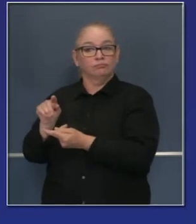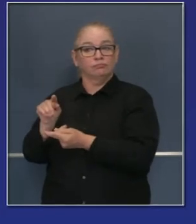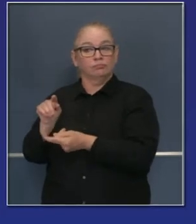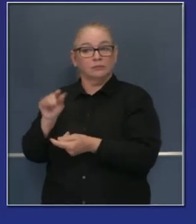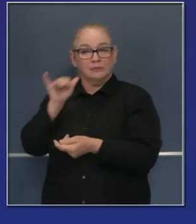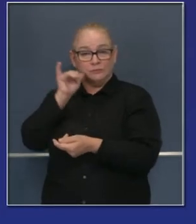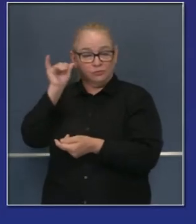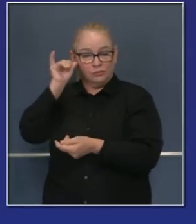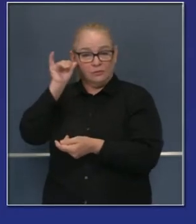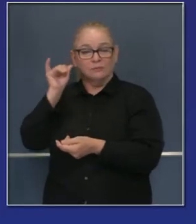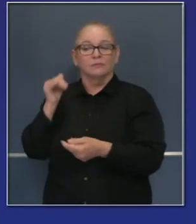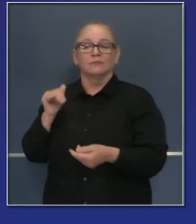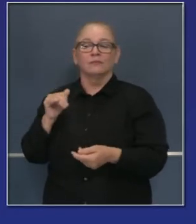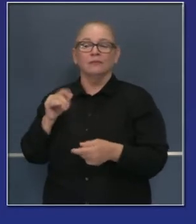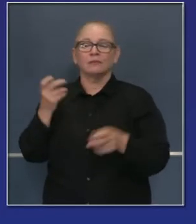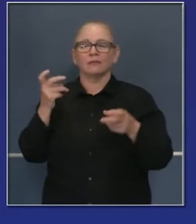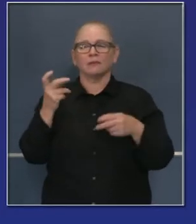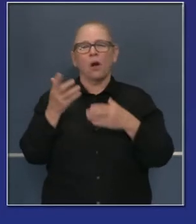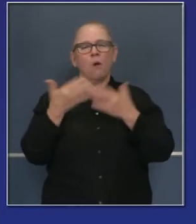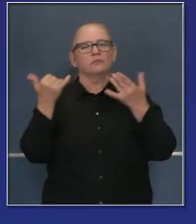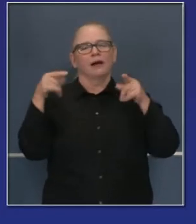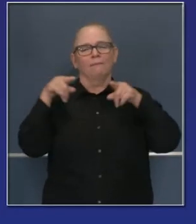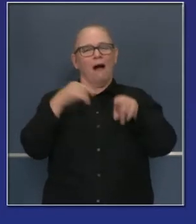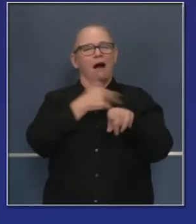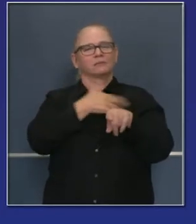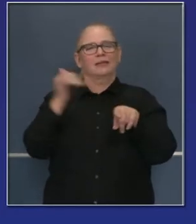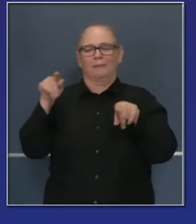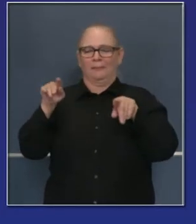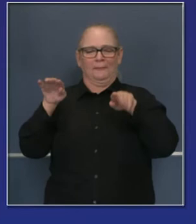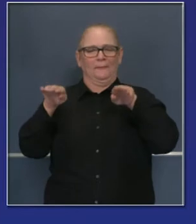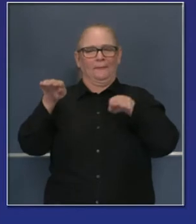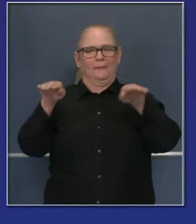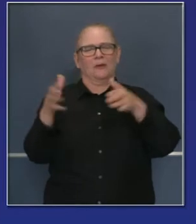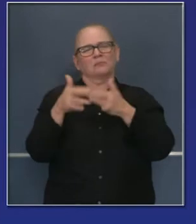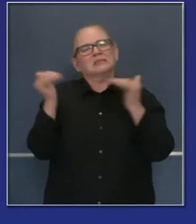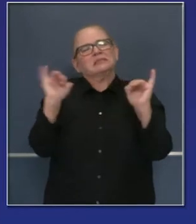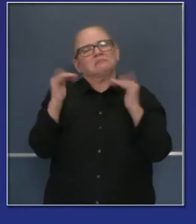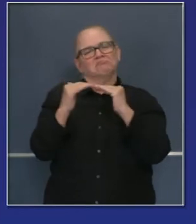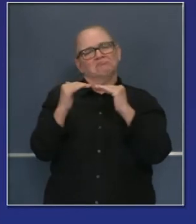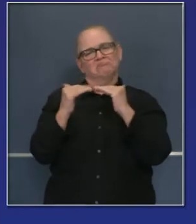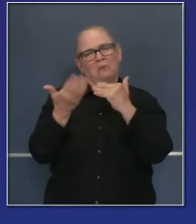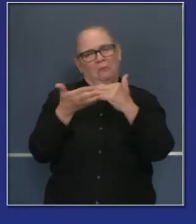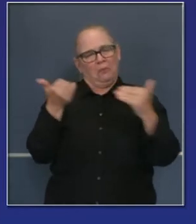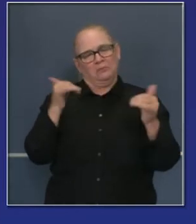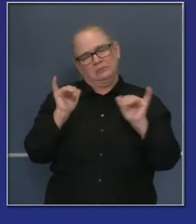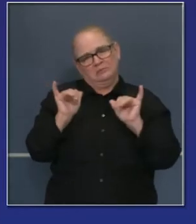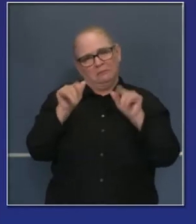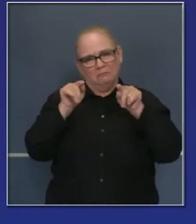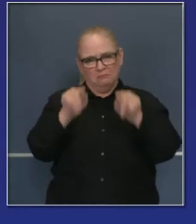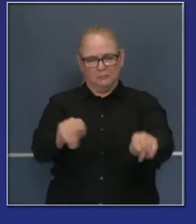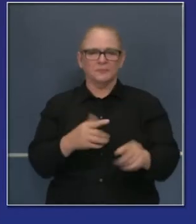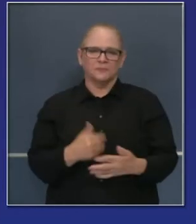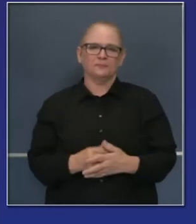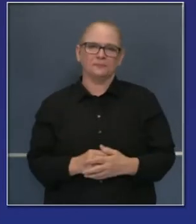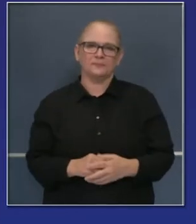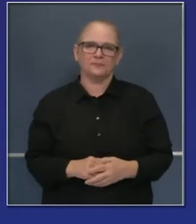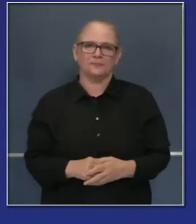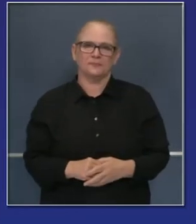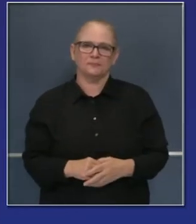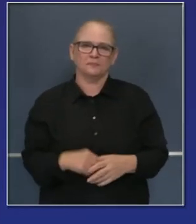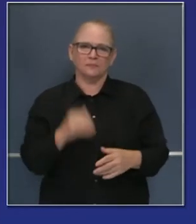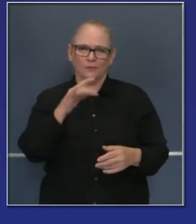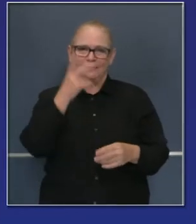Pero no es disimilar, no es diferente de las hospitalizaciones en general, que hemos visto una vez más en los últimos días. Un poco de